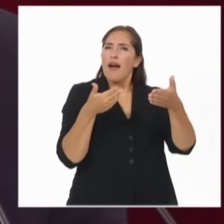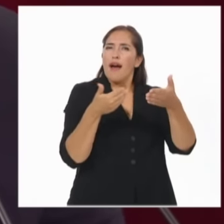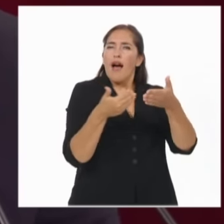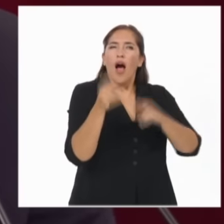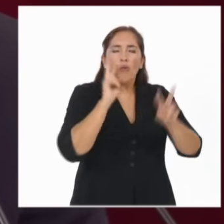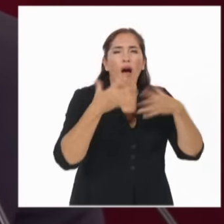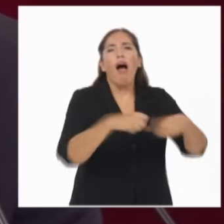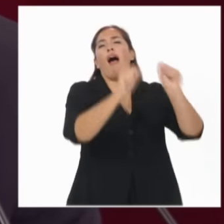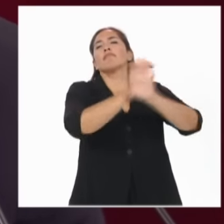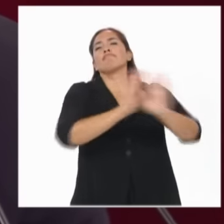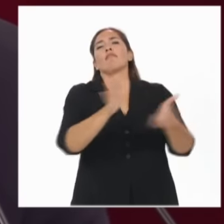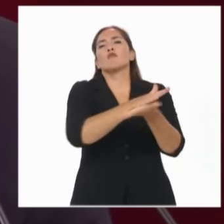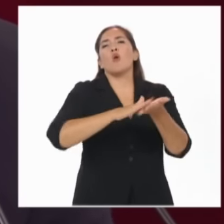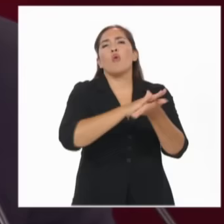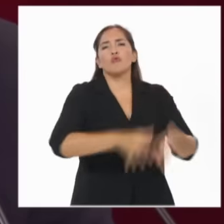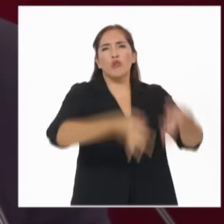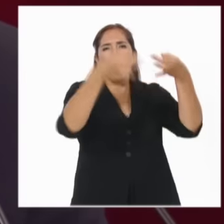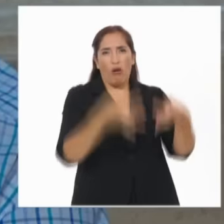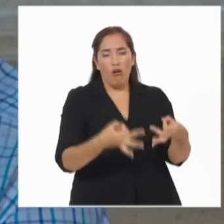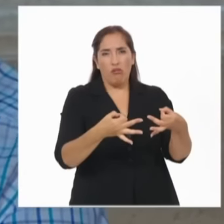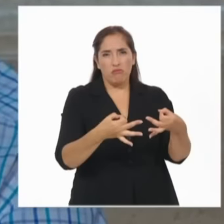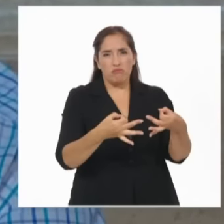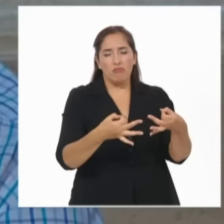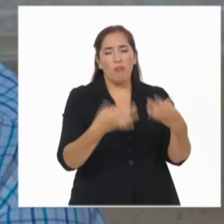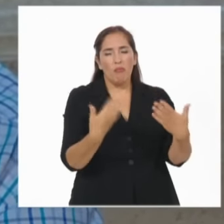definitiva a este prolongado diferendo.